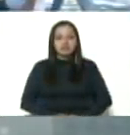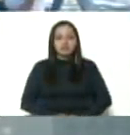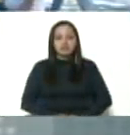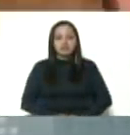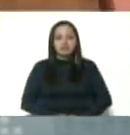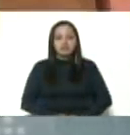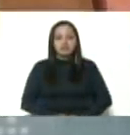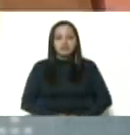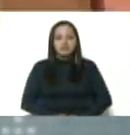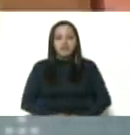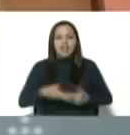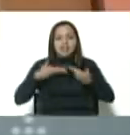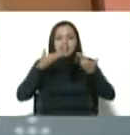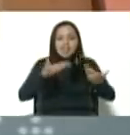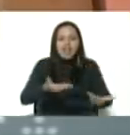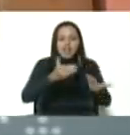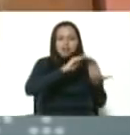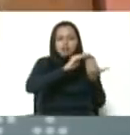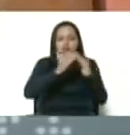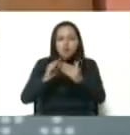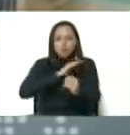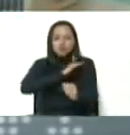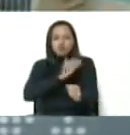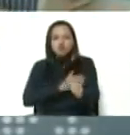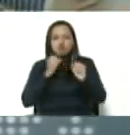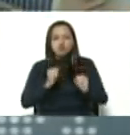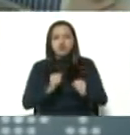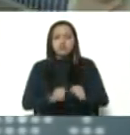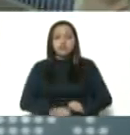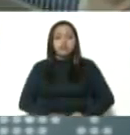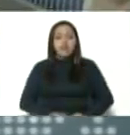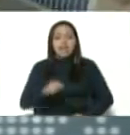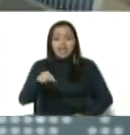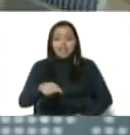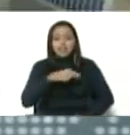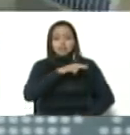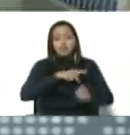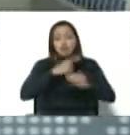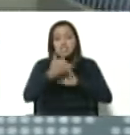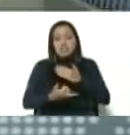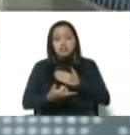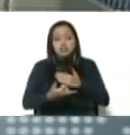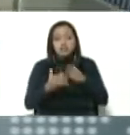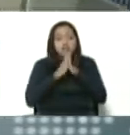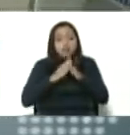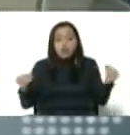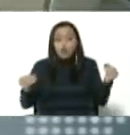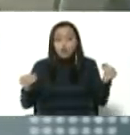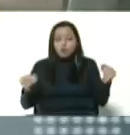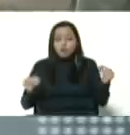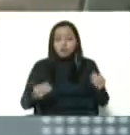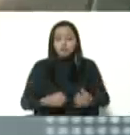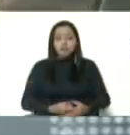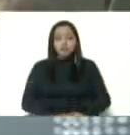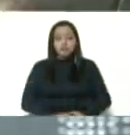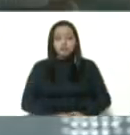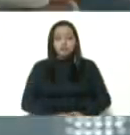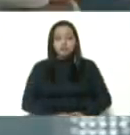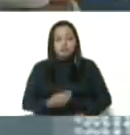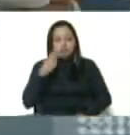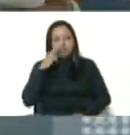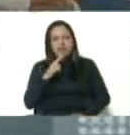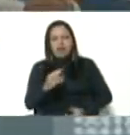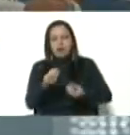El poder comunal, el poder popular. Este es nuestro proyecto. Para todo. Fíjense ustedes cómo ha